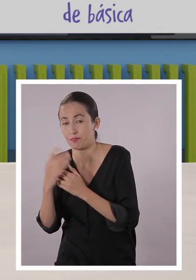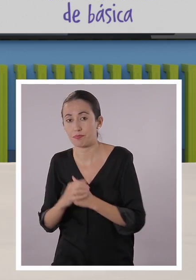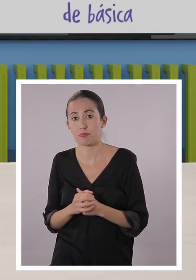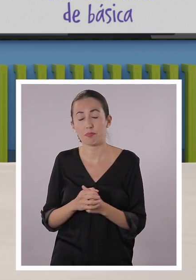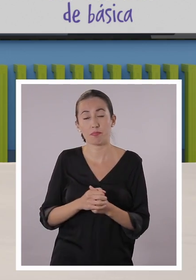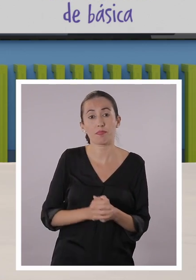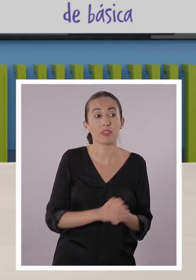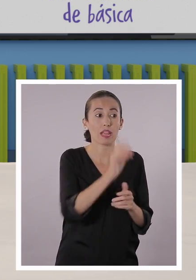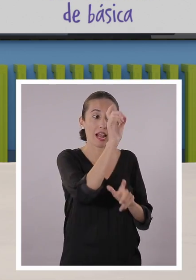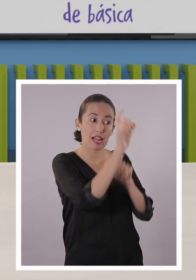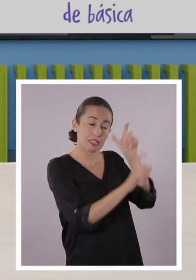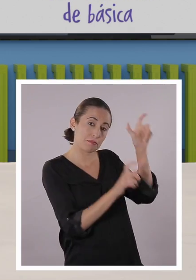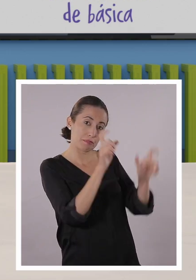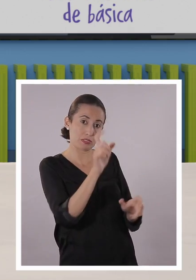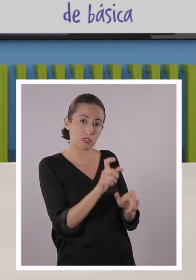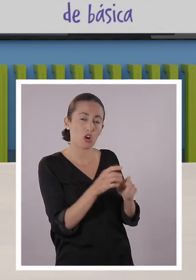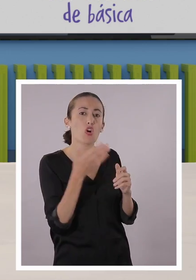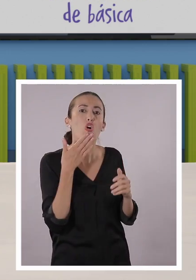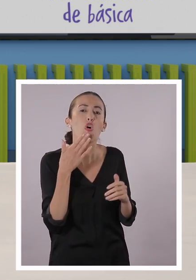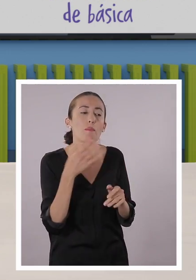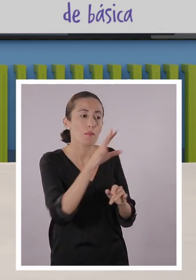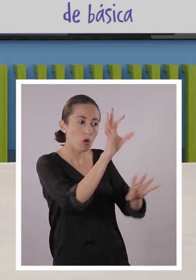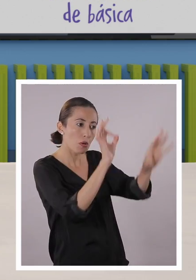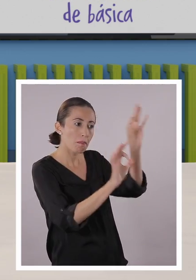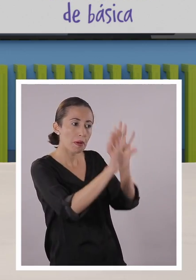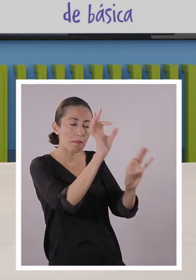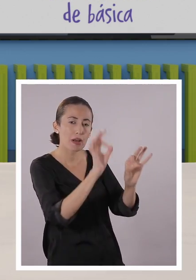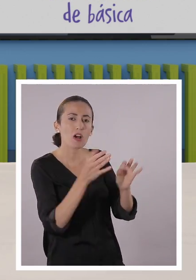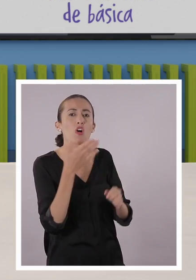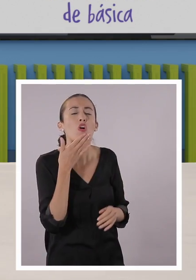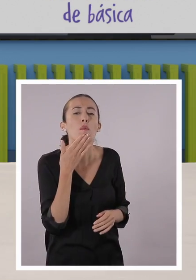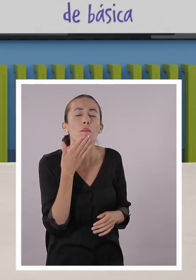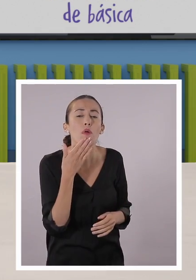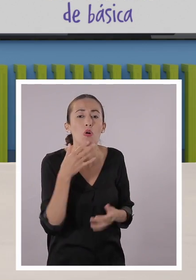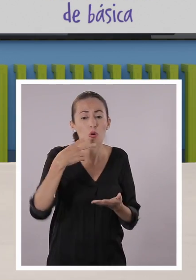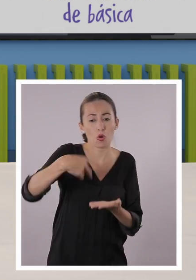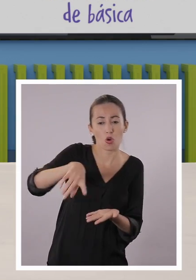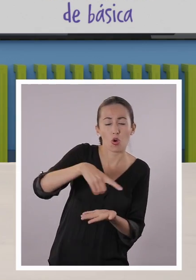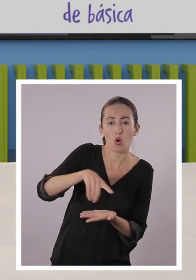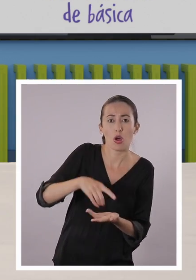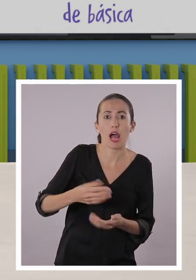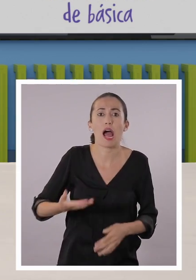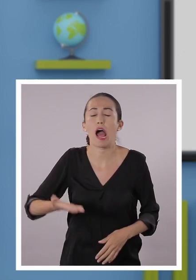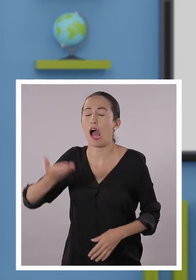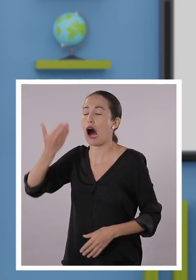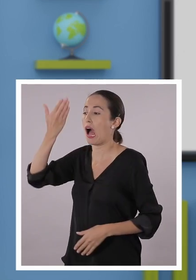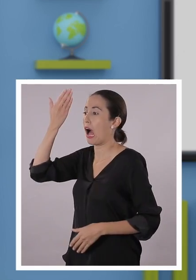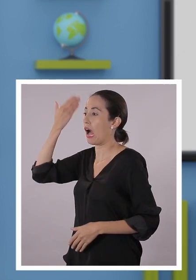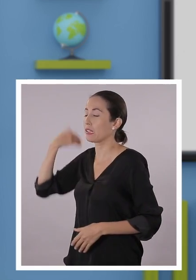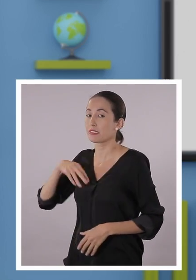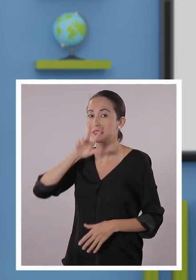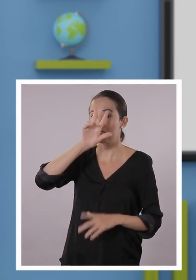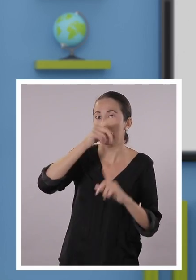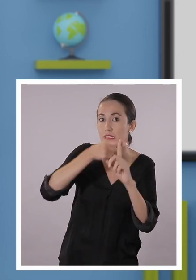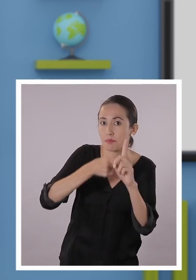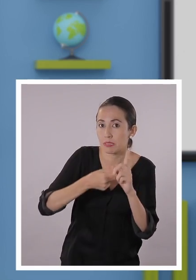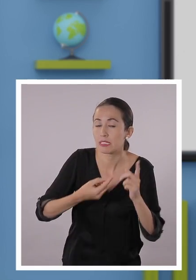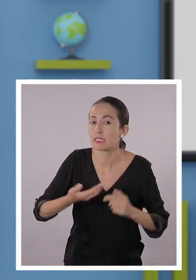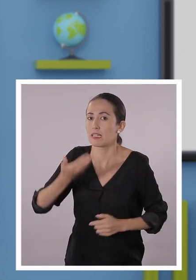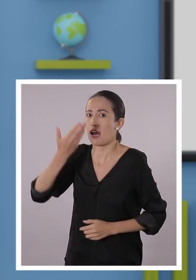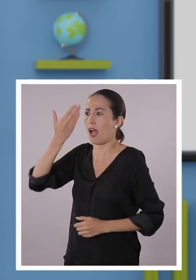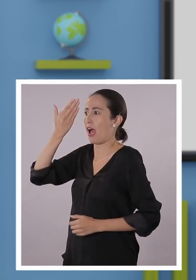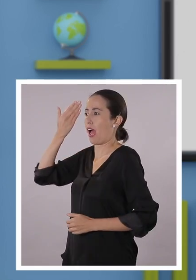Las personas que son seleccionadas o que se prestan voluntariamente a bailar tienen que prepararse durante tres meses